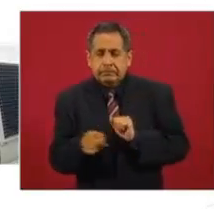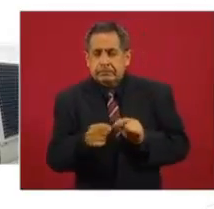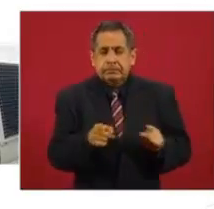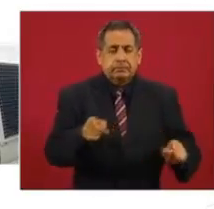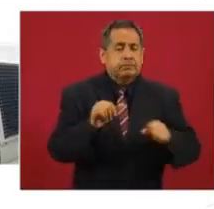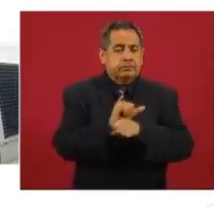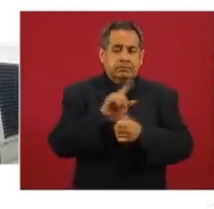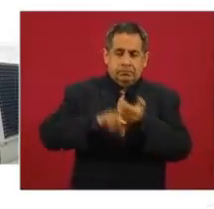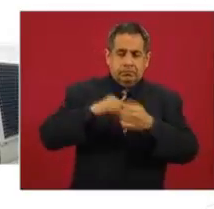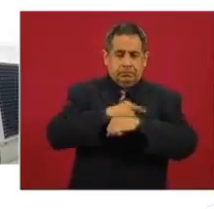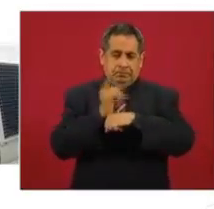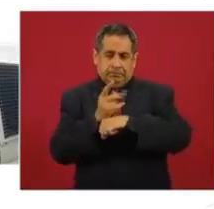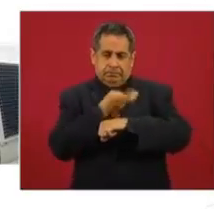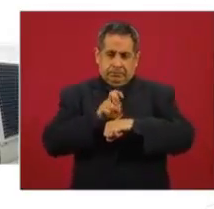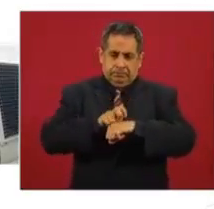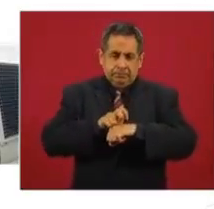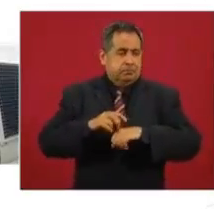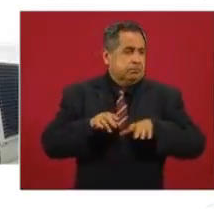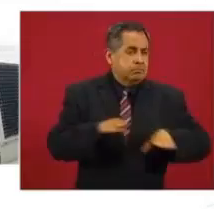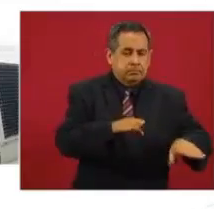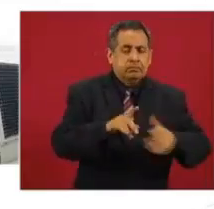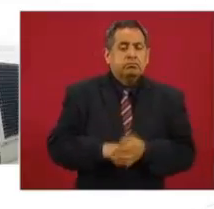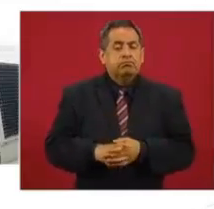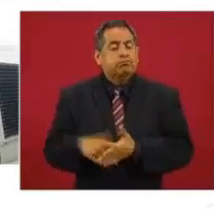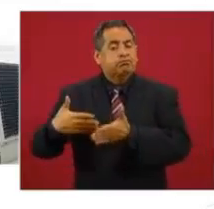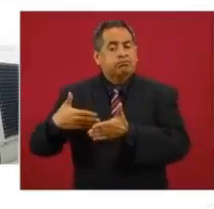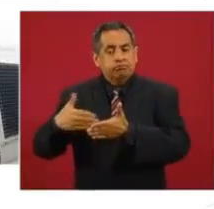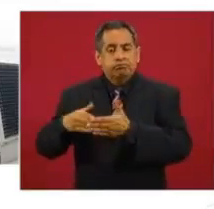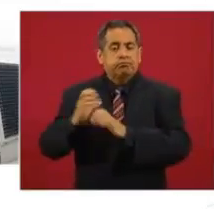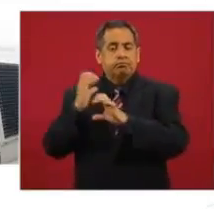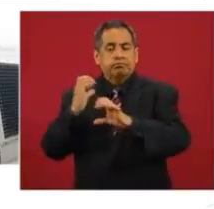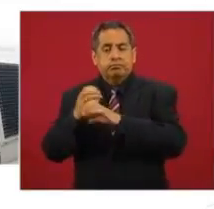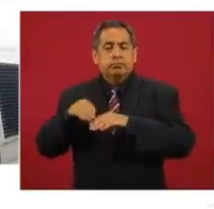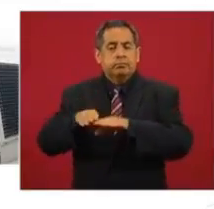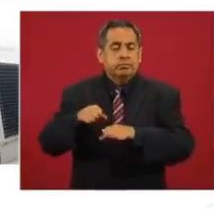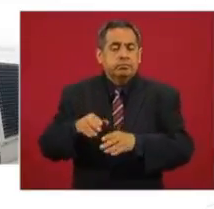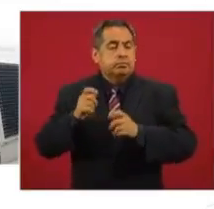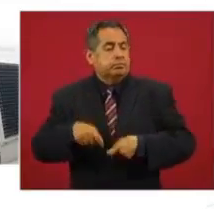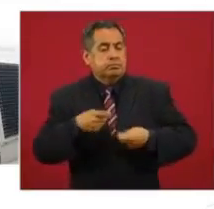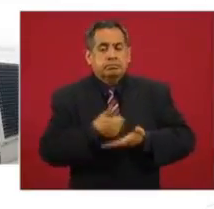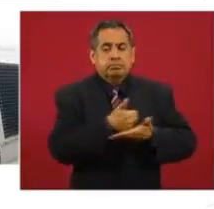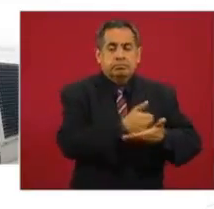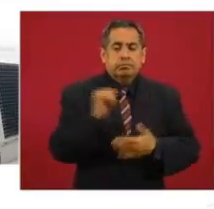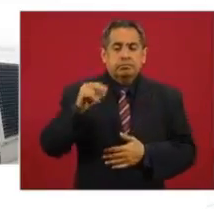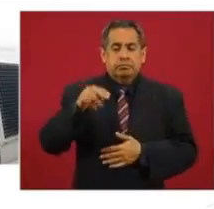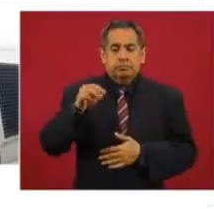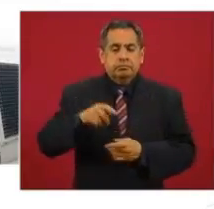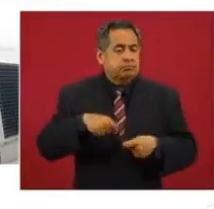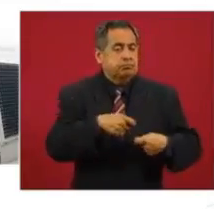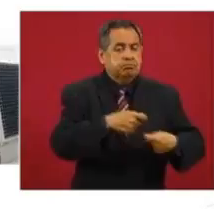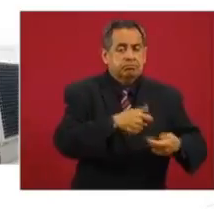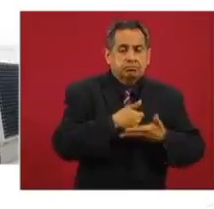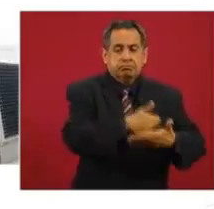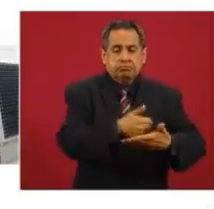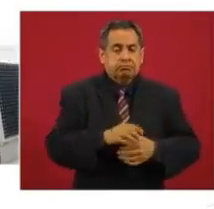vehículos, cocinas comunitarias y móviles para apoyar en este rescate humanitario al Instituto Nacional de Migración, la